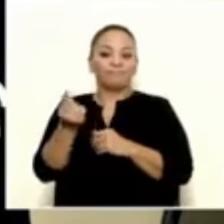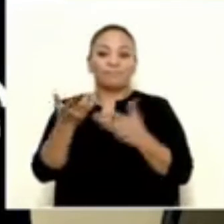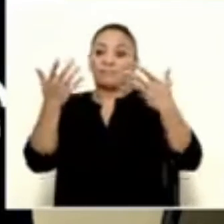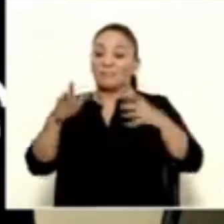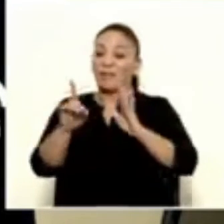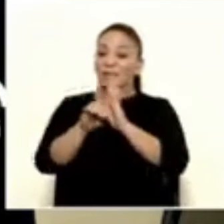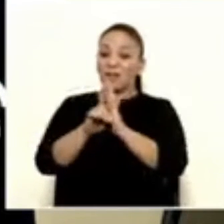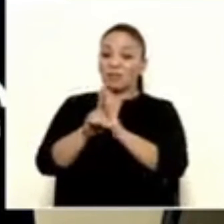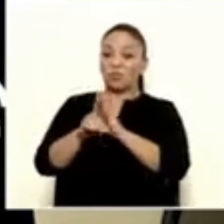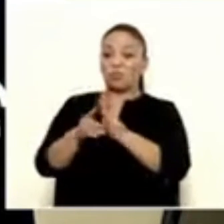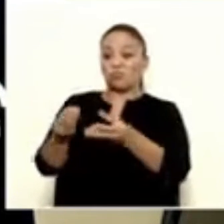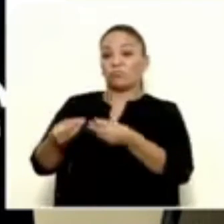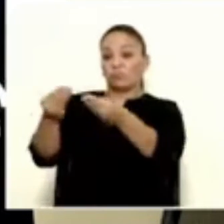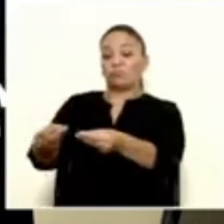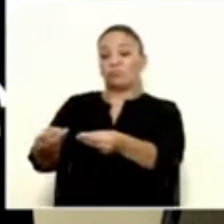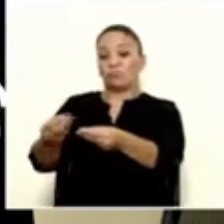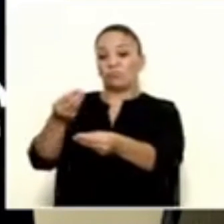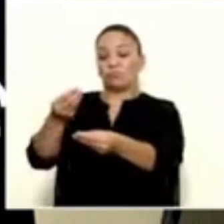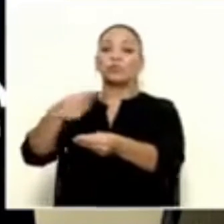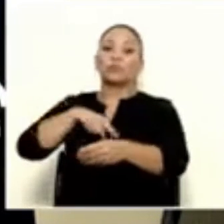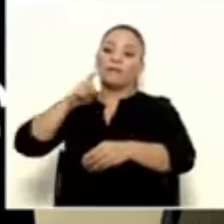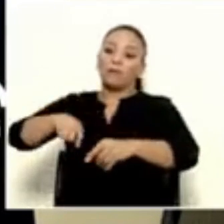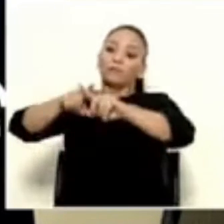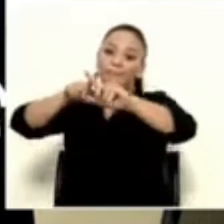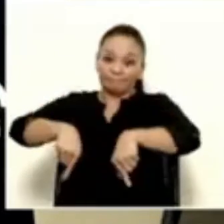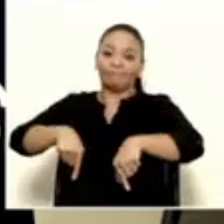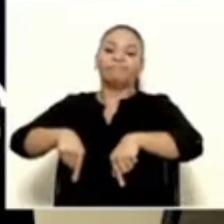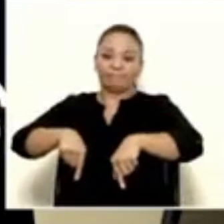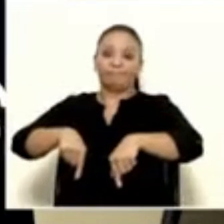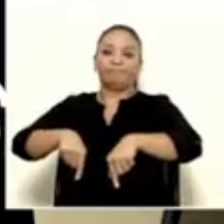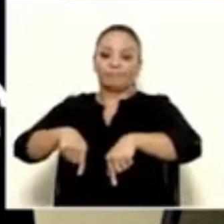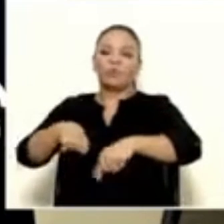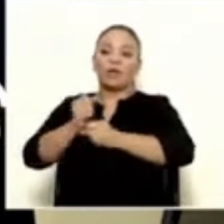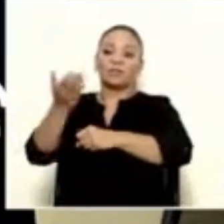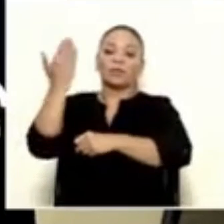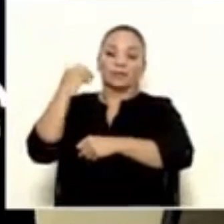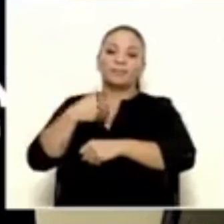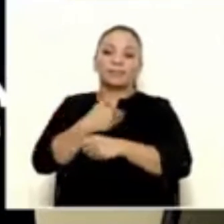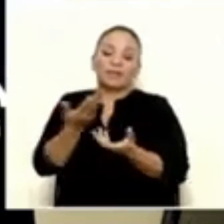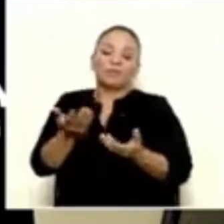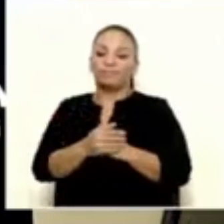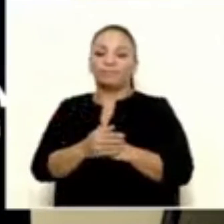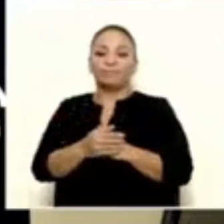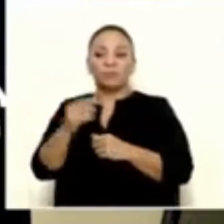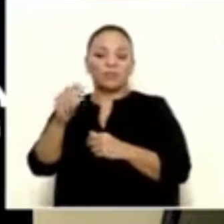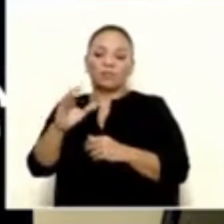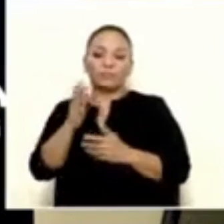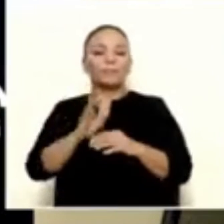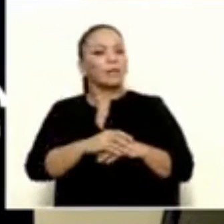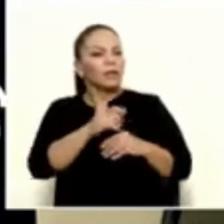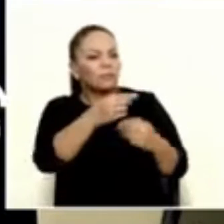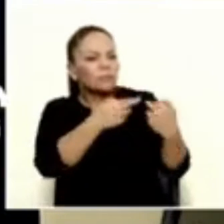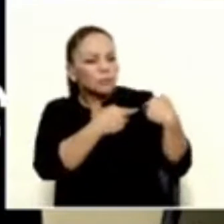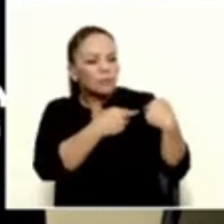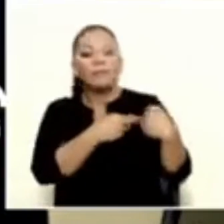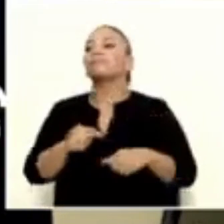ya el derecho está otorgado y lo que tenemos que hacer es anular la actuación que hizo el propio ministerio, por lo general esos dineros no se Pero la responsabilidad, si yo